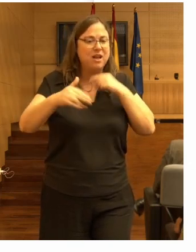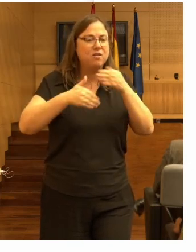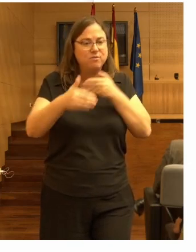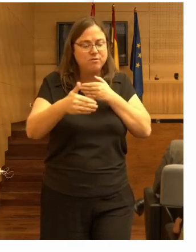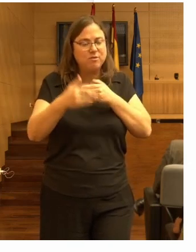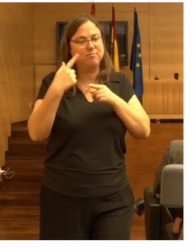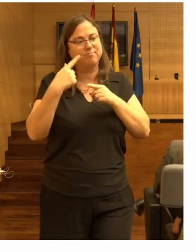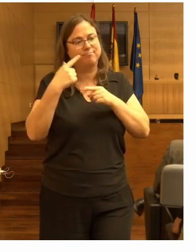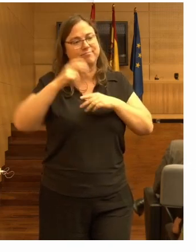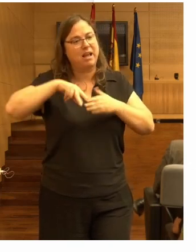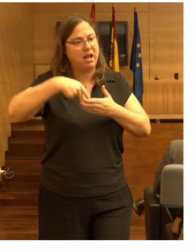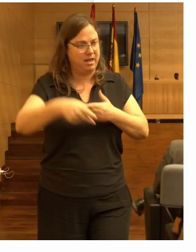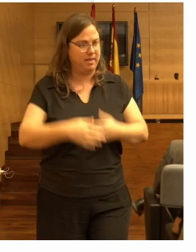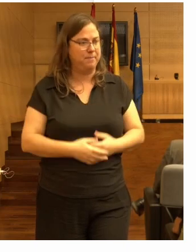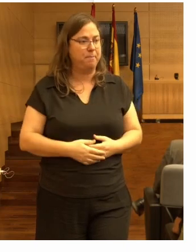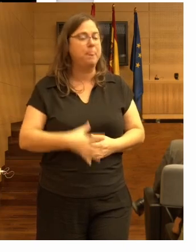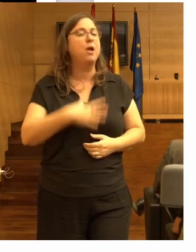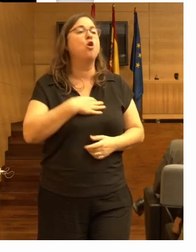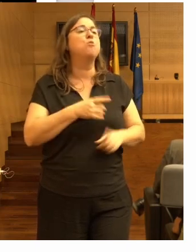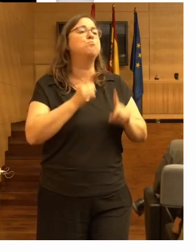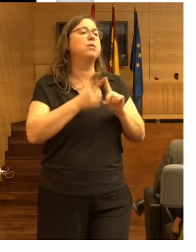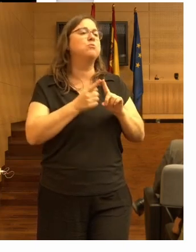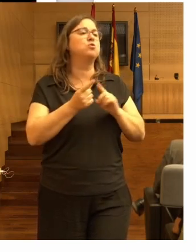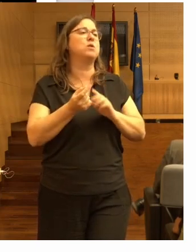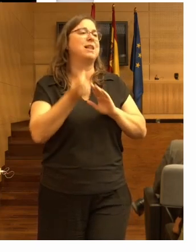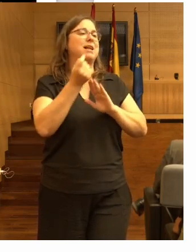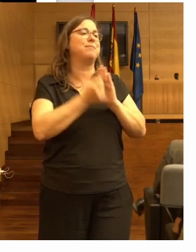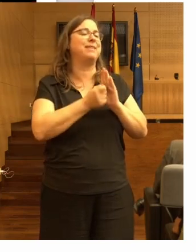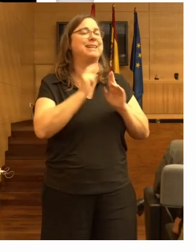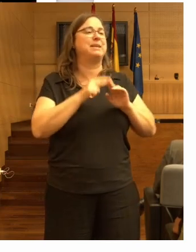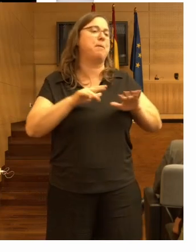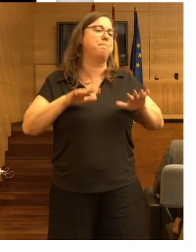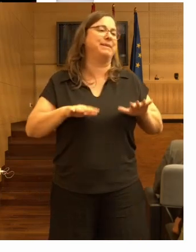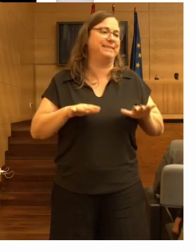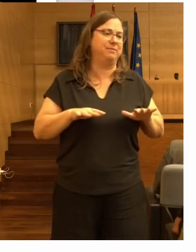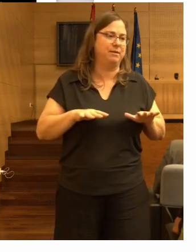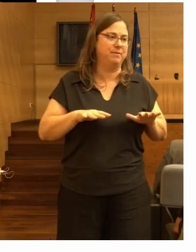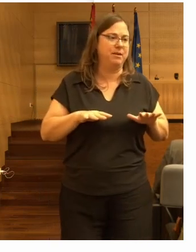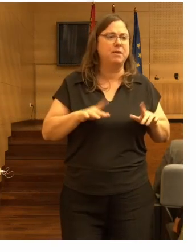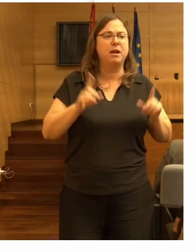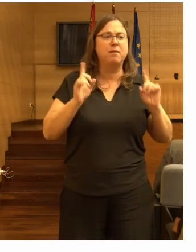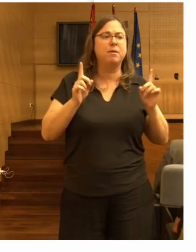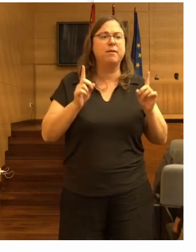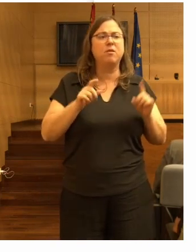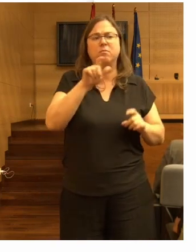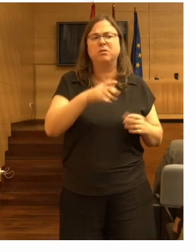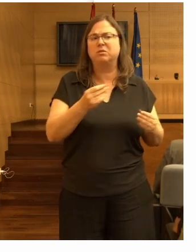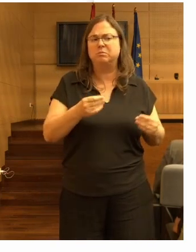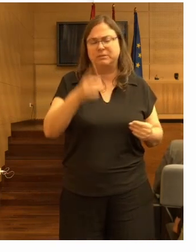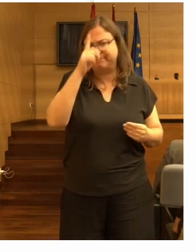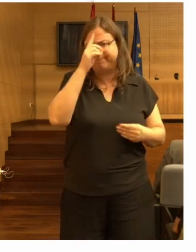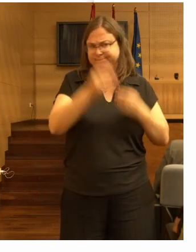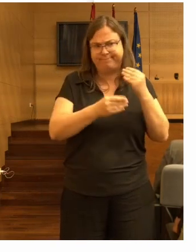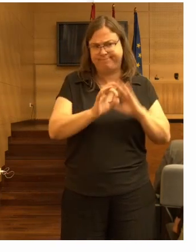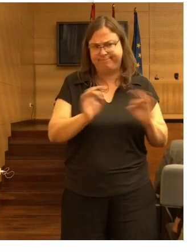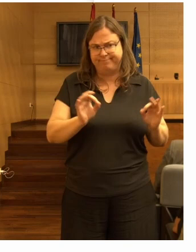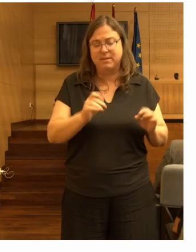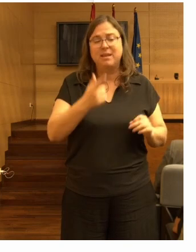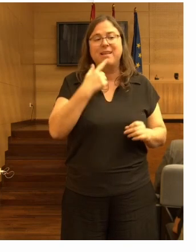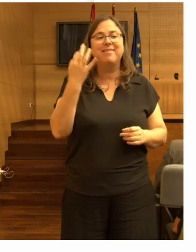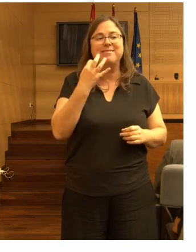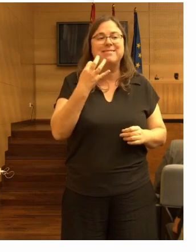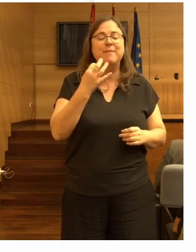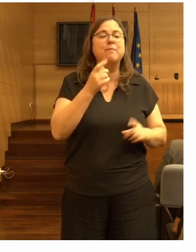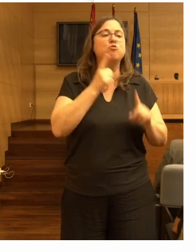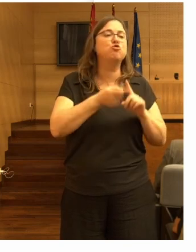no solamente podemos utilizar medidas pasivas de prevención porque hay muchas personas que no se van a implicar con ellas sino que tenemos